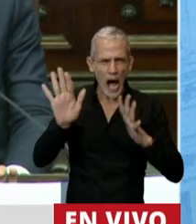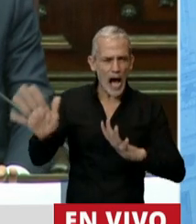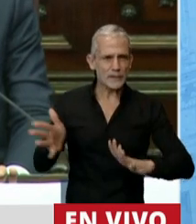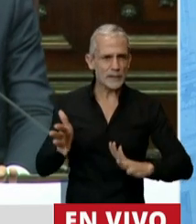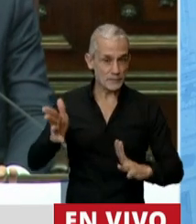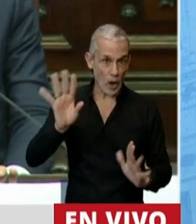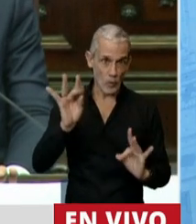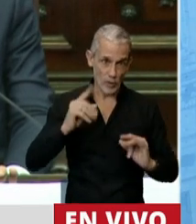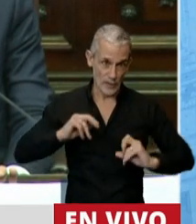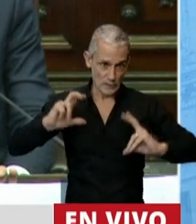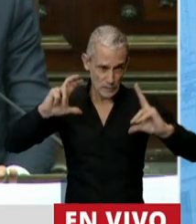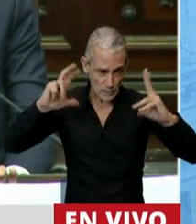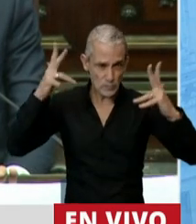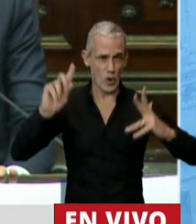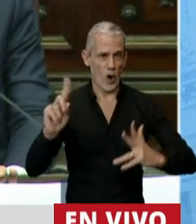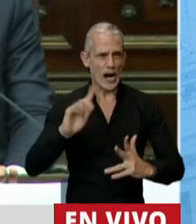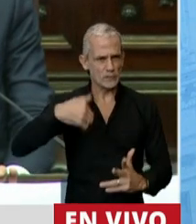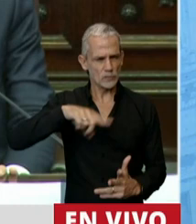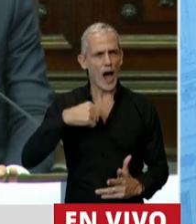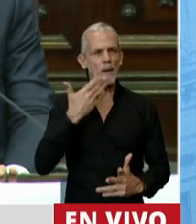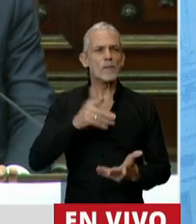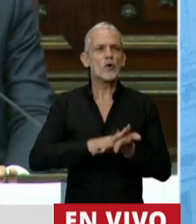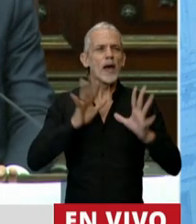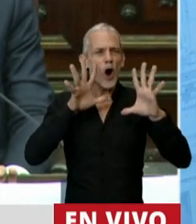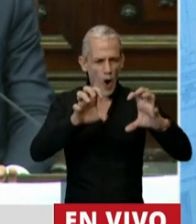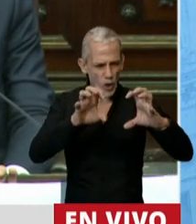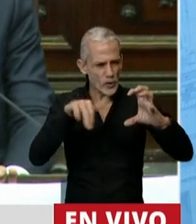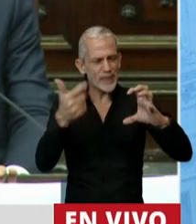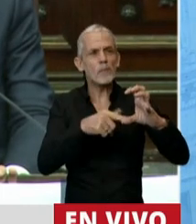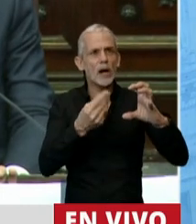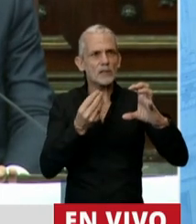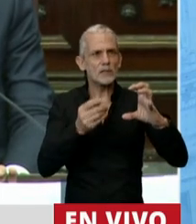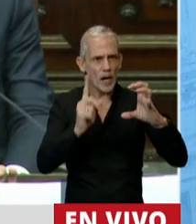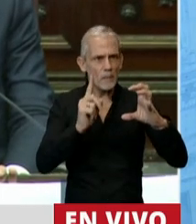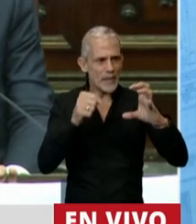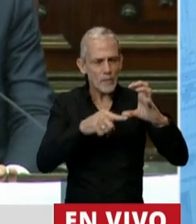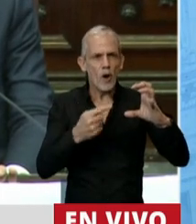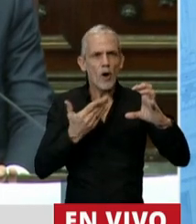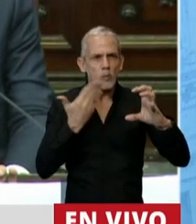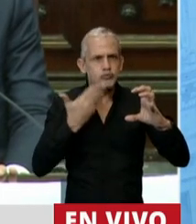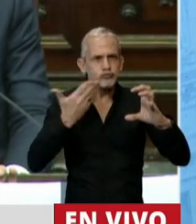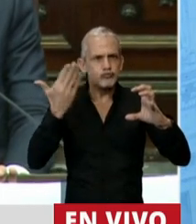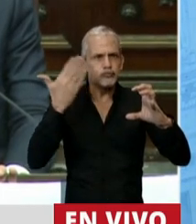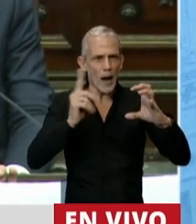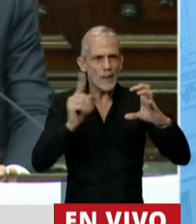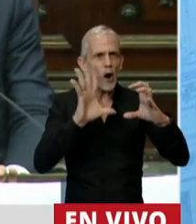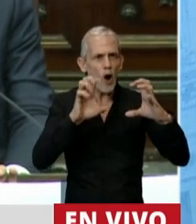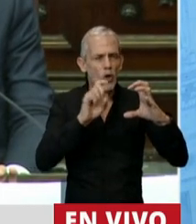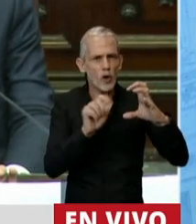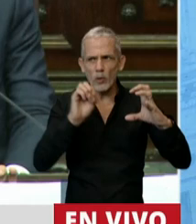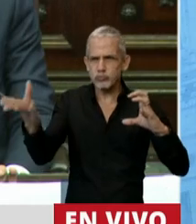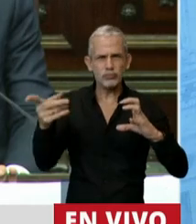enojarse cuando nosotros hablamos del discurso del odio si después cargamos todos nuestros discursos con ese odio.